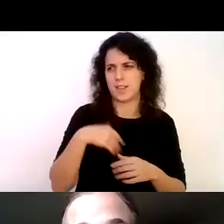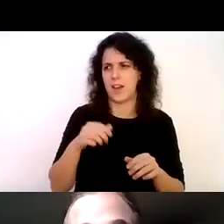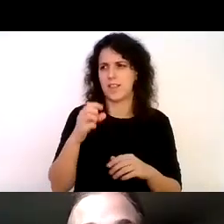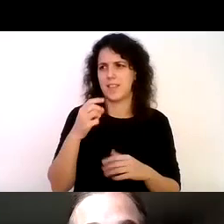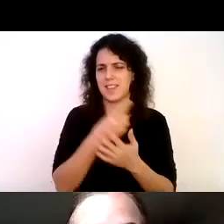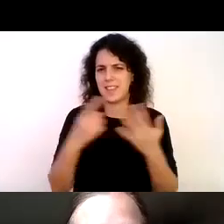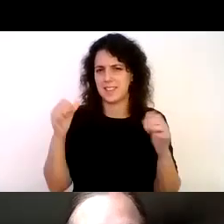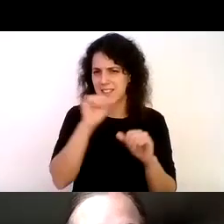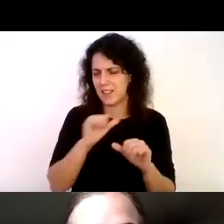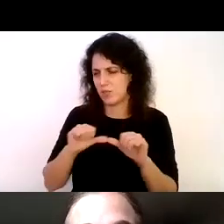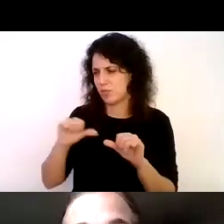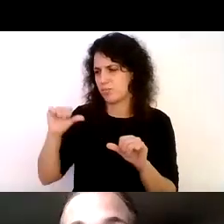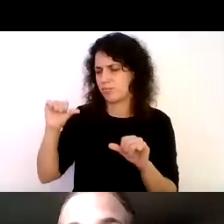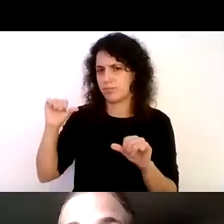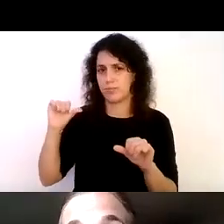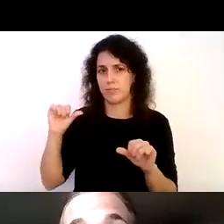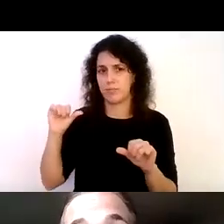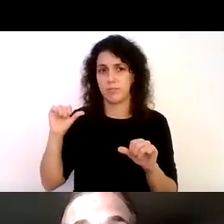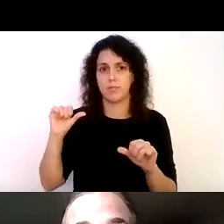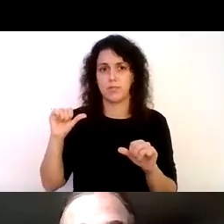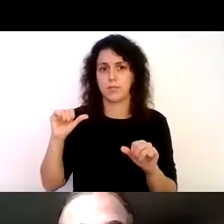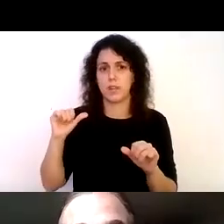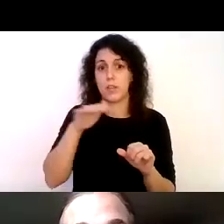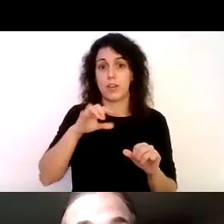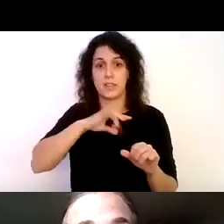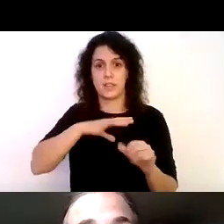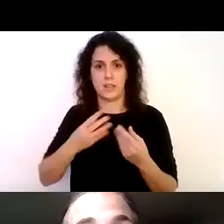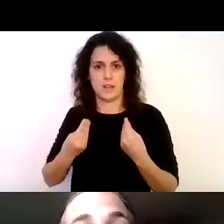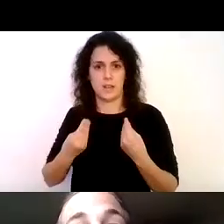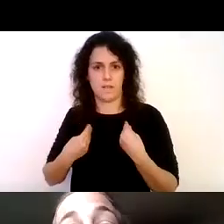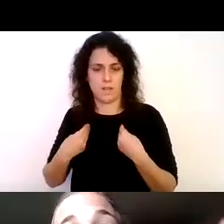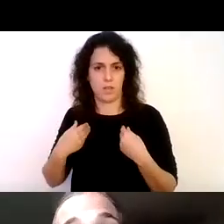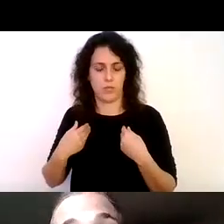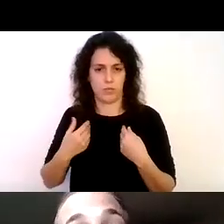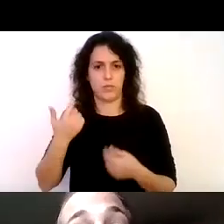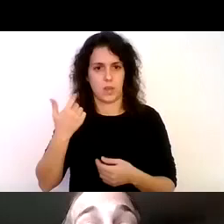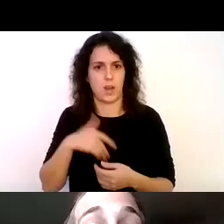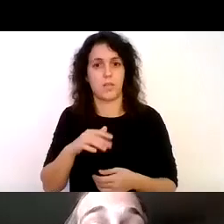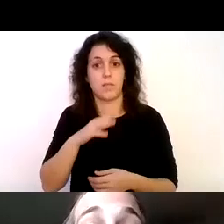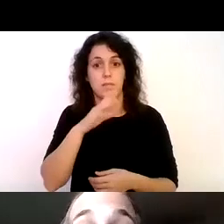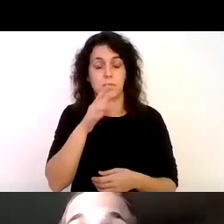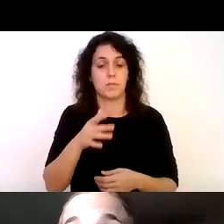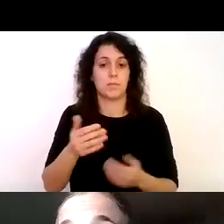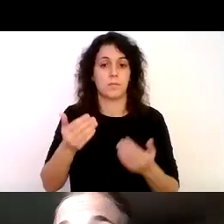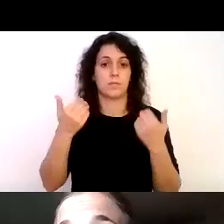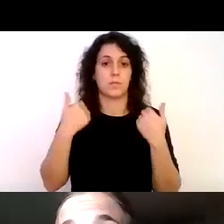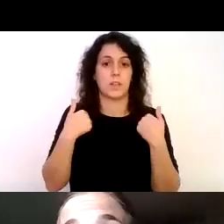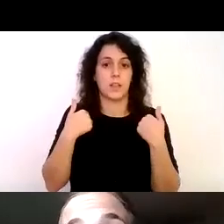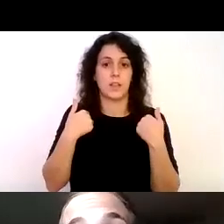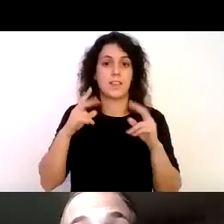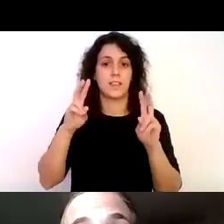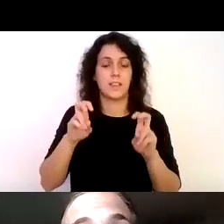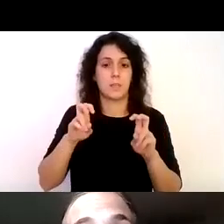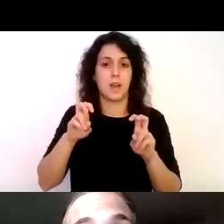años viviendo en Chile y por lo tanto nos dedicamos principalmente al kayak de travesía